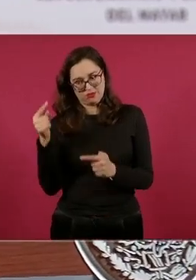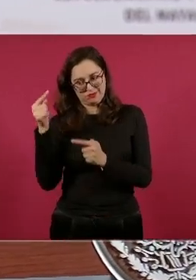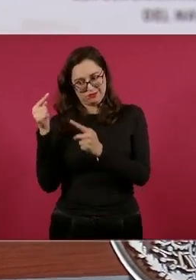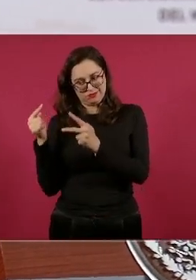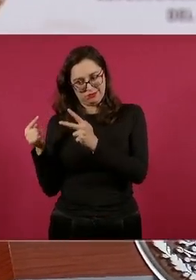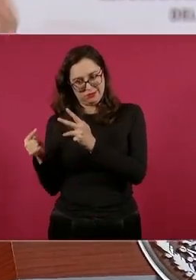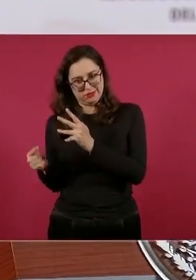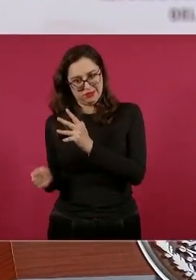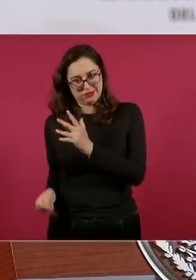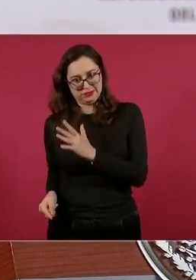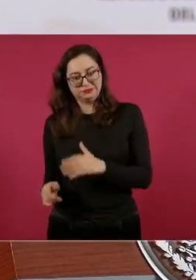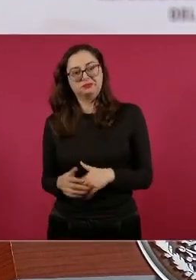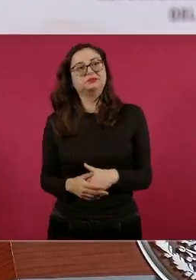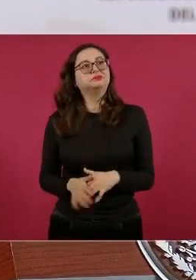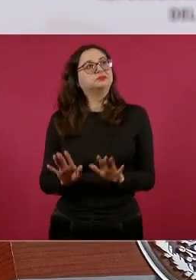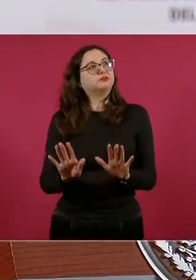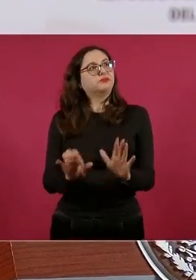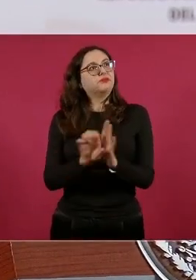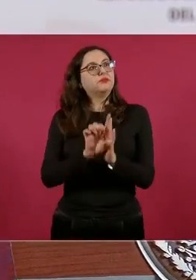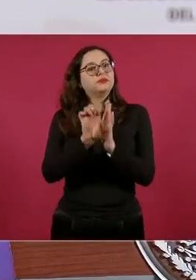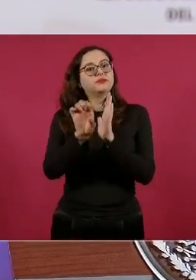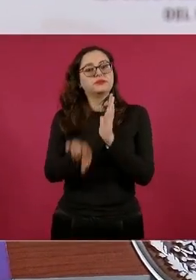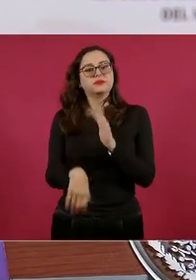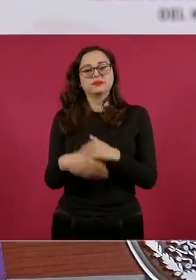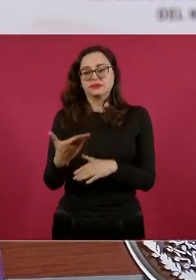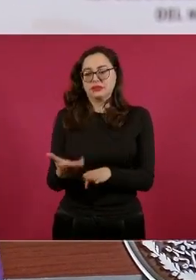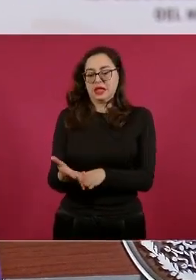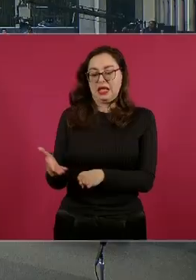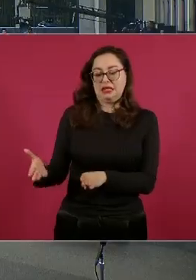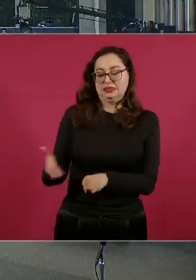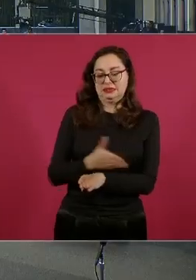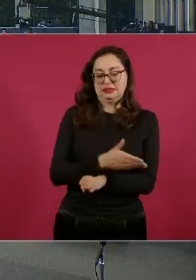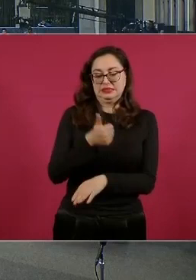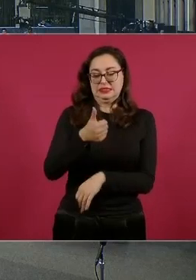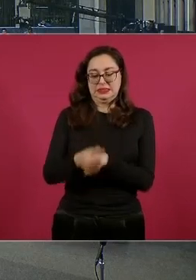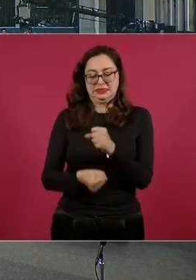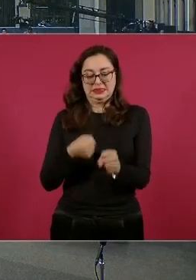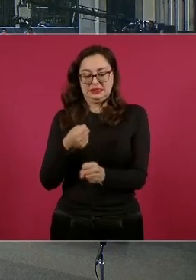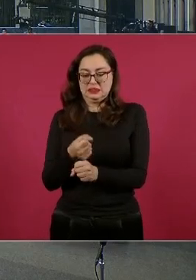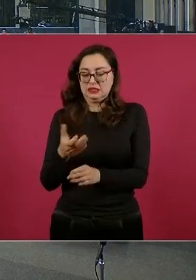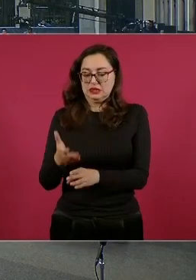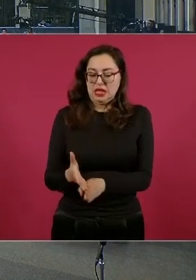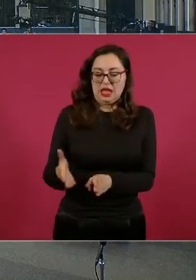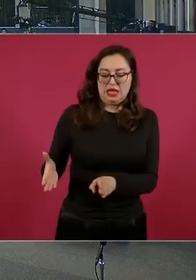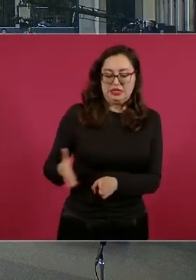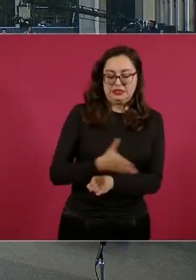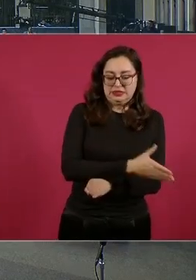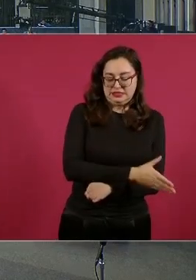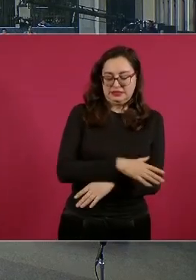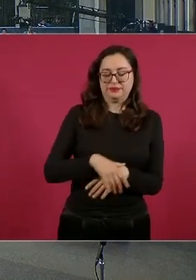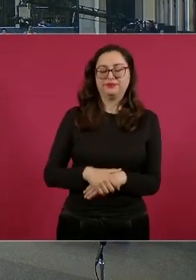del sexenio pasado, compran